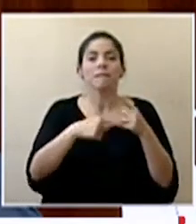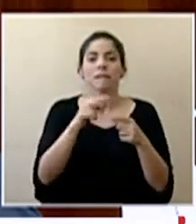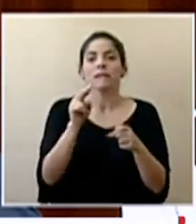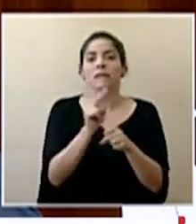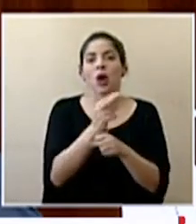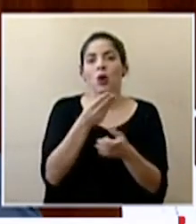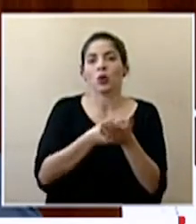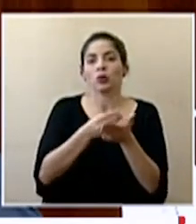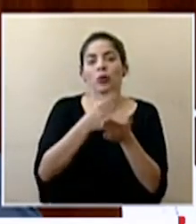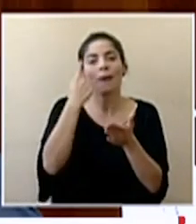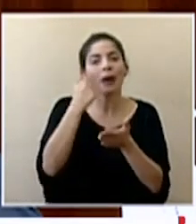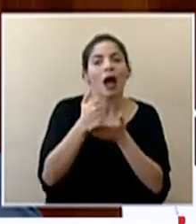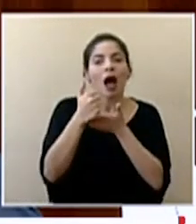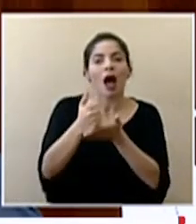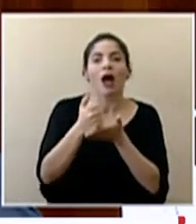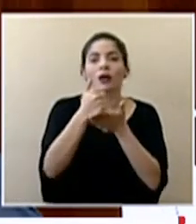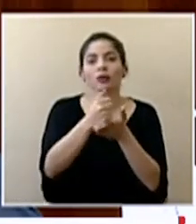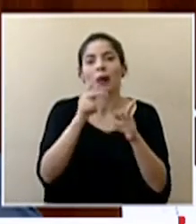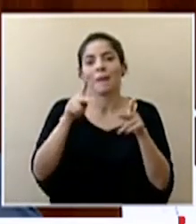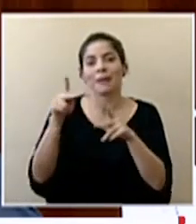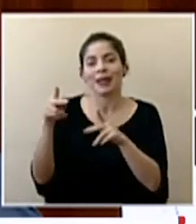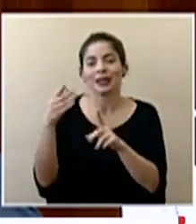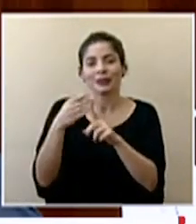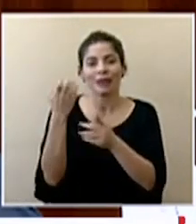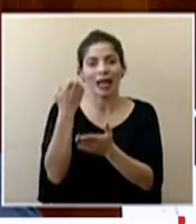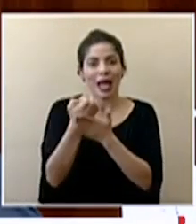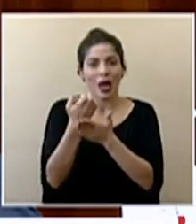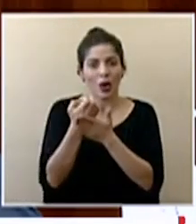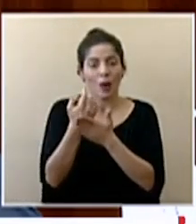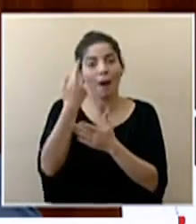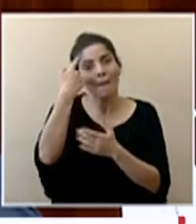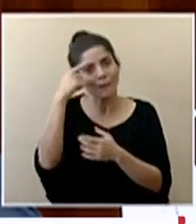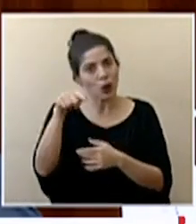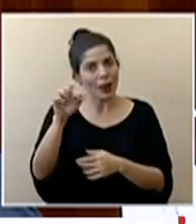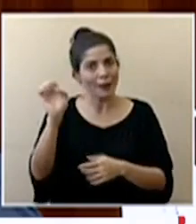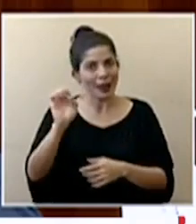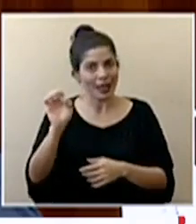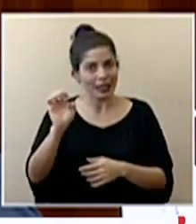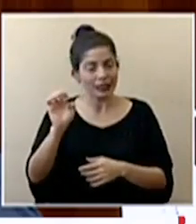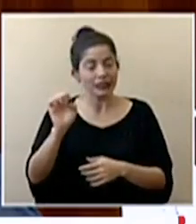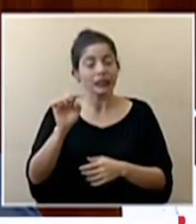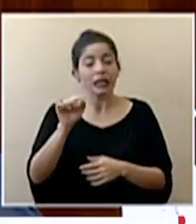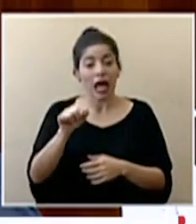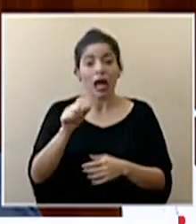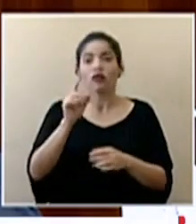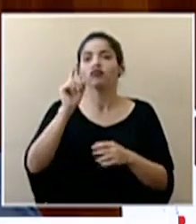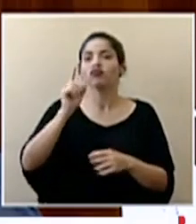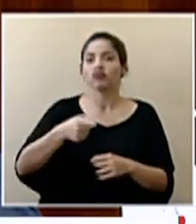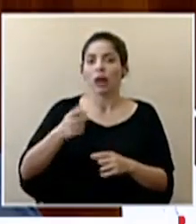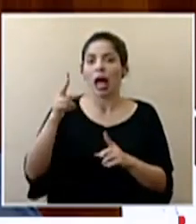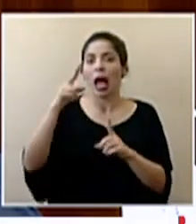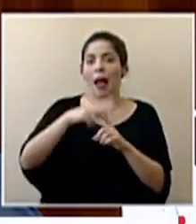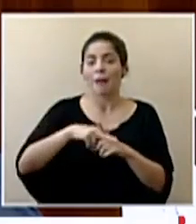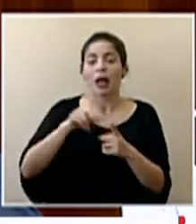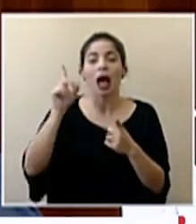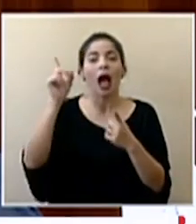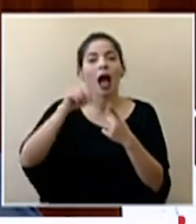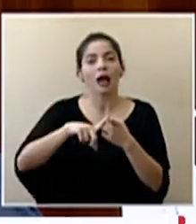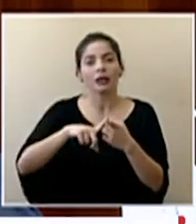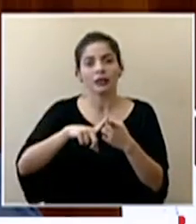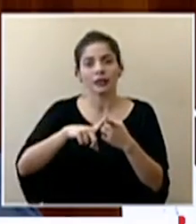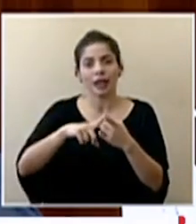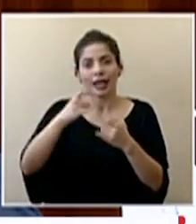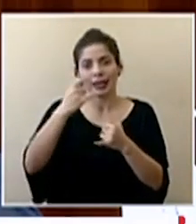financiar ayudas a personas afectadas económicamente por dicha emergencia y que esta disposición va a tener efectos hasta que se levante